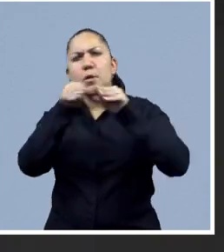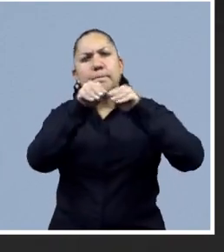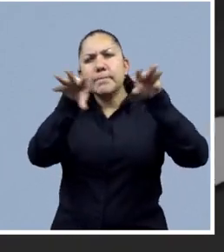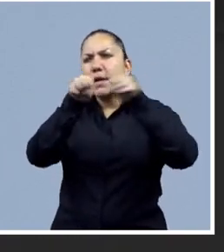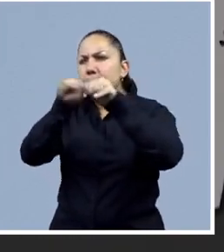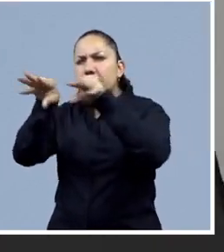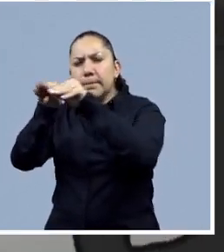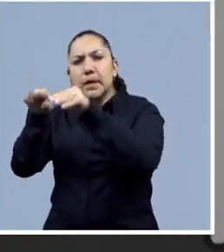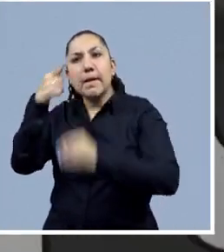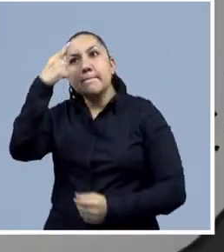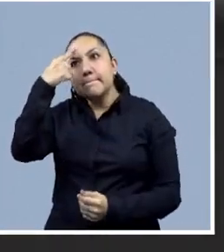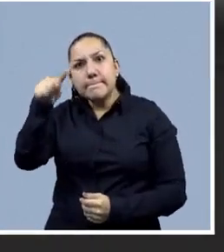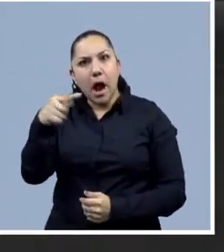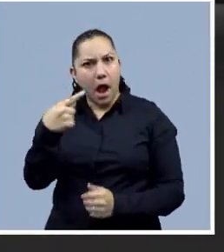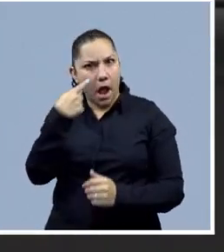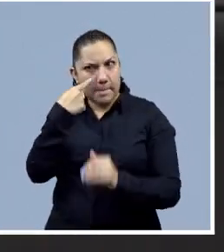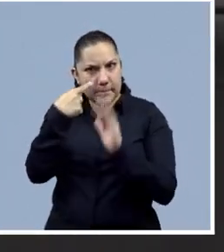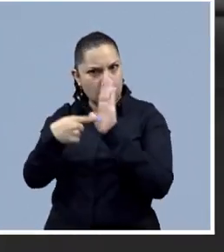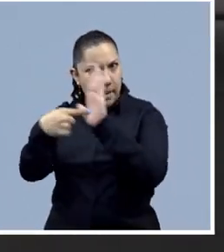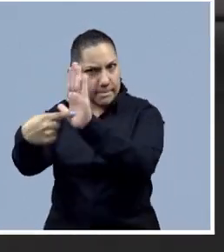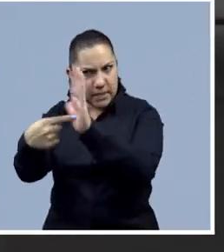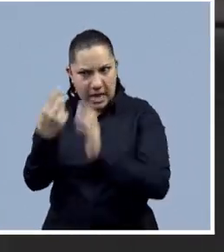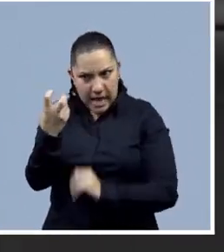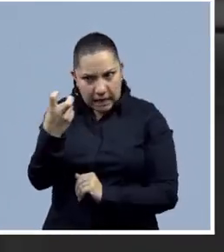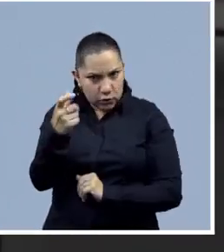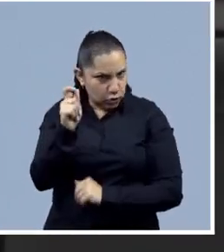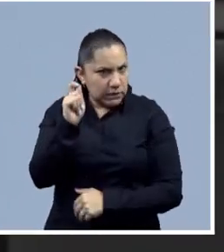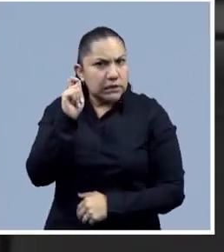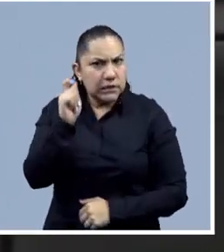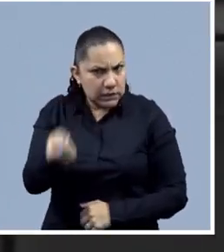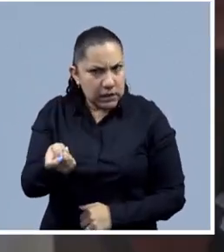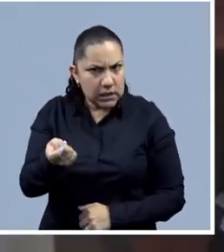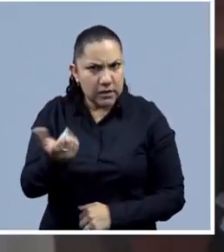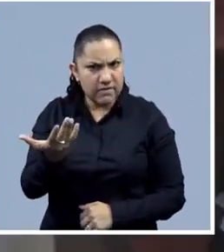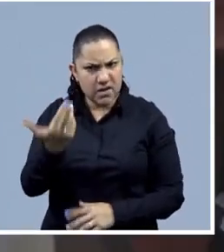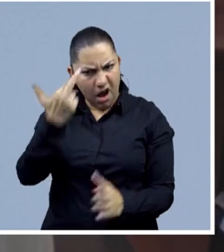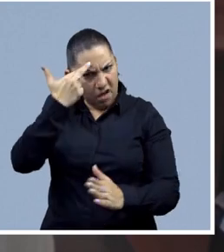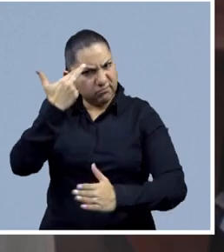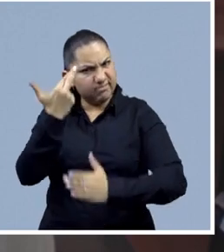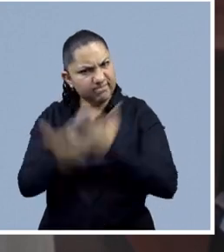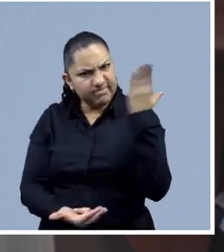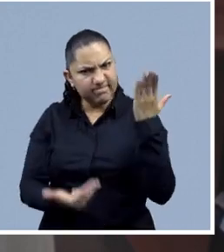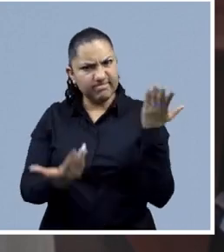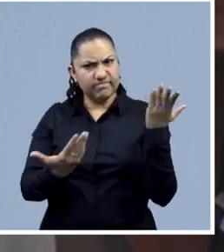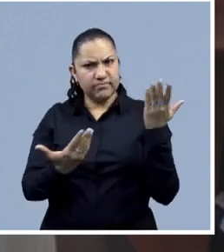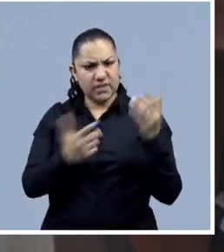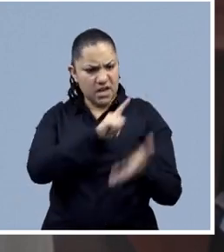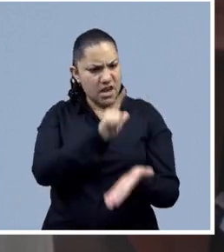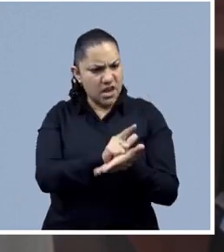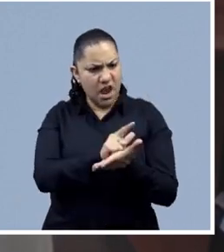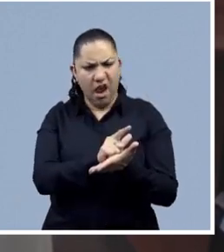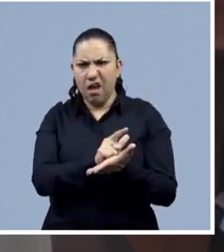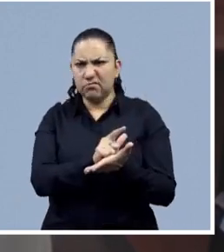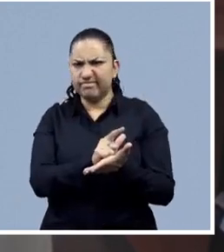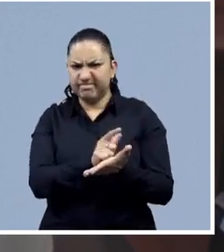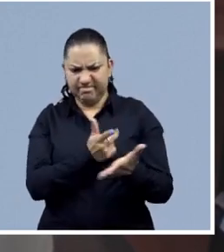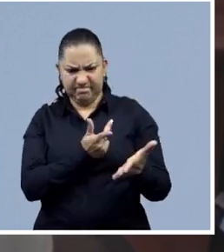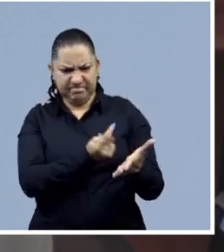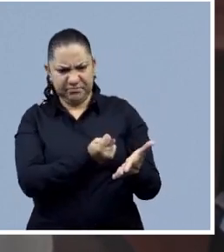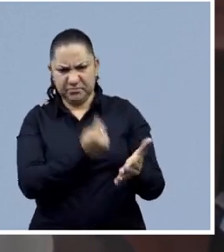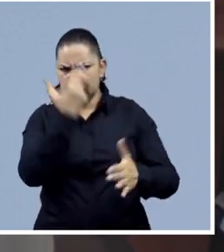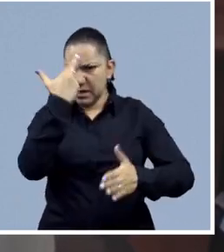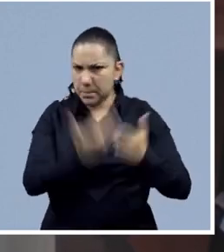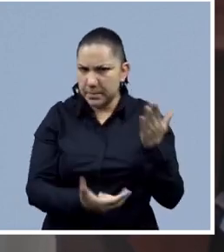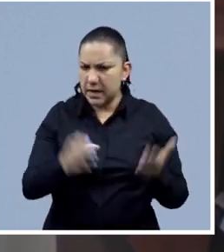que caen en la parte, digamos, de crimen, y que tienen que ver con violaciones,